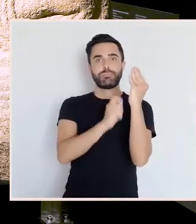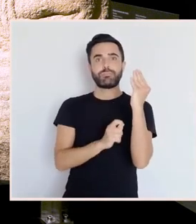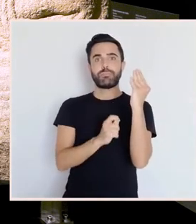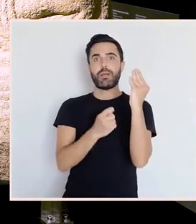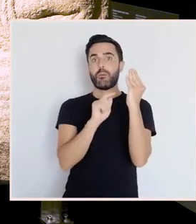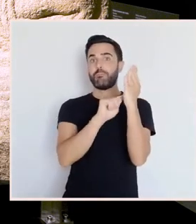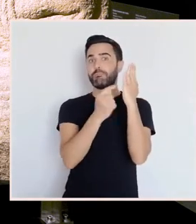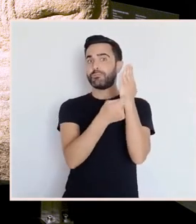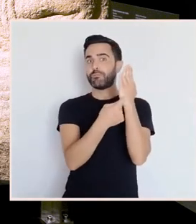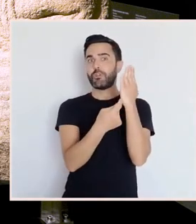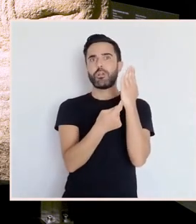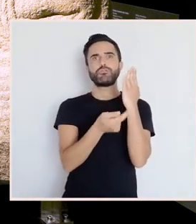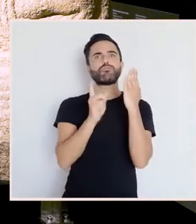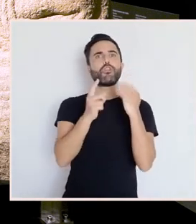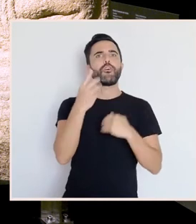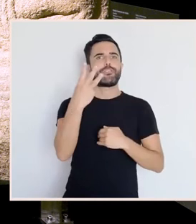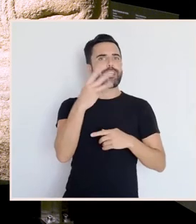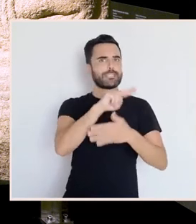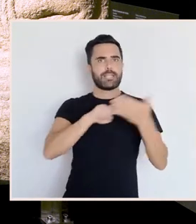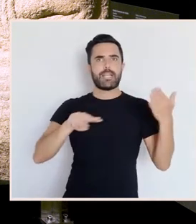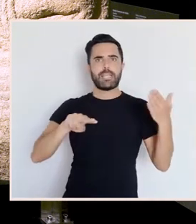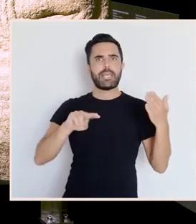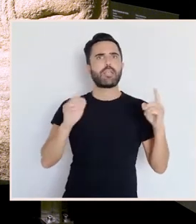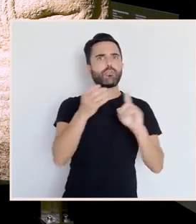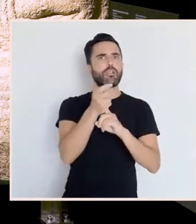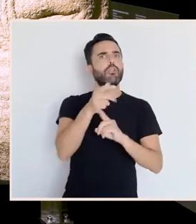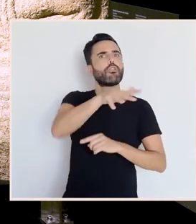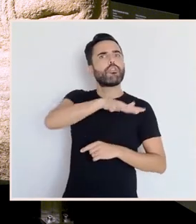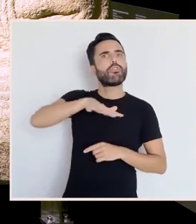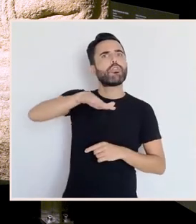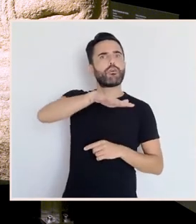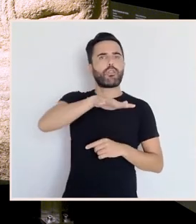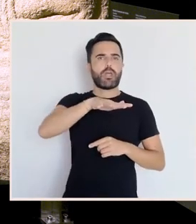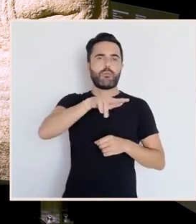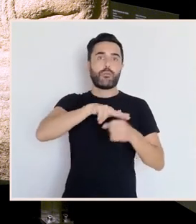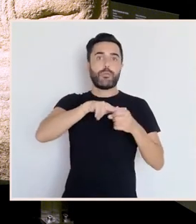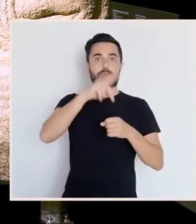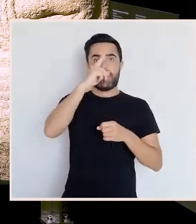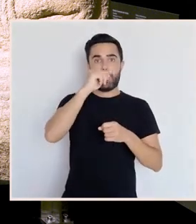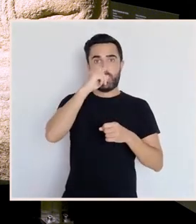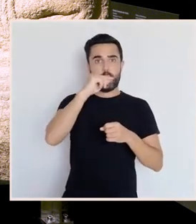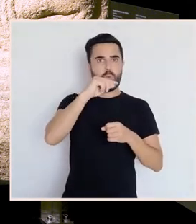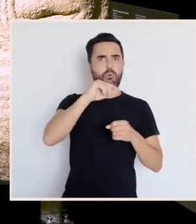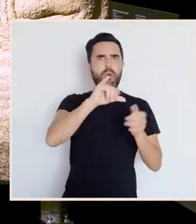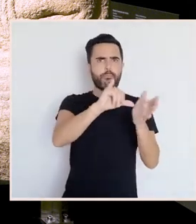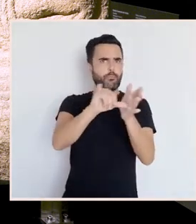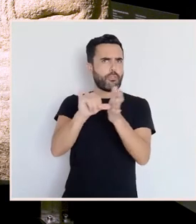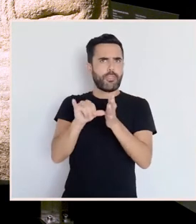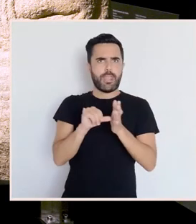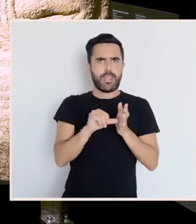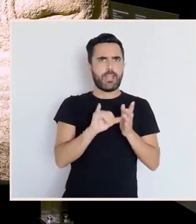Galicia. As tres atoparonse en a provincia de Lugo, de efeito bastante achegadas unhas a outras.